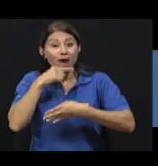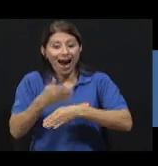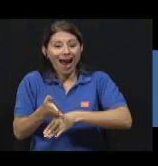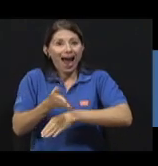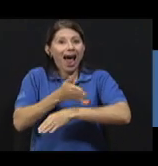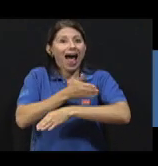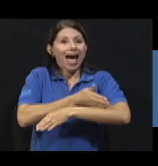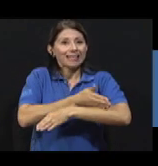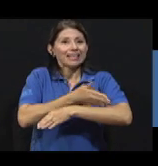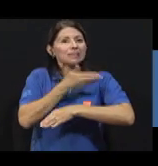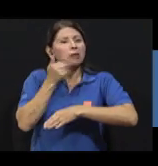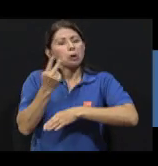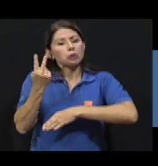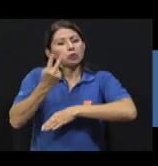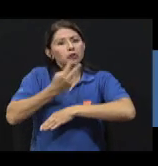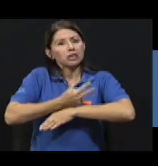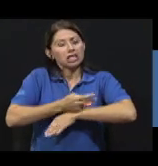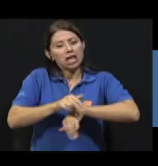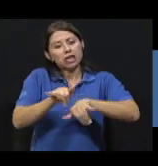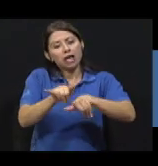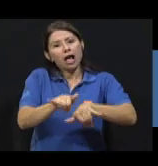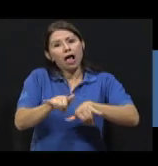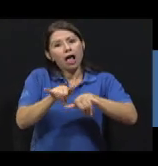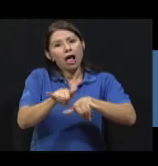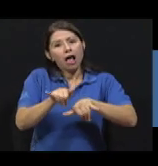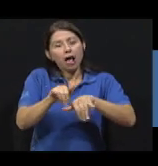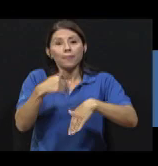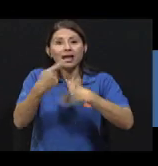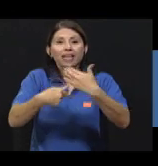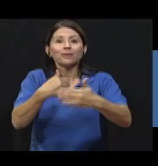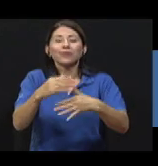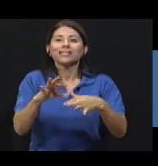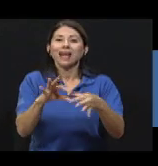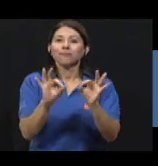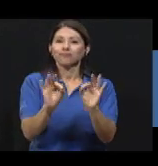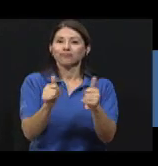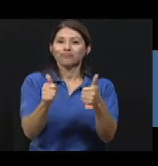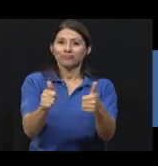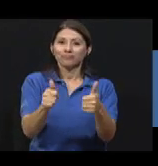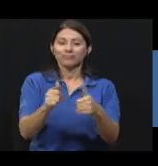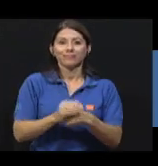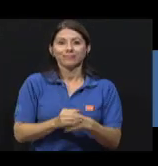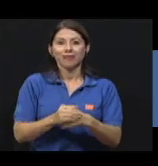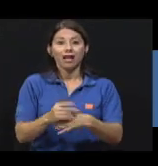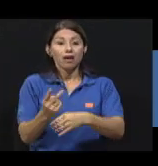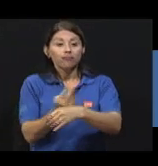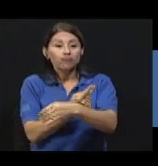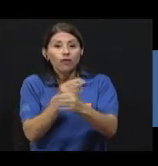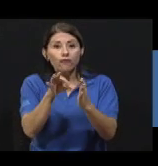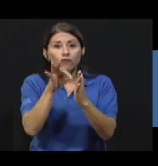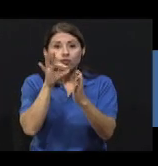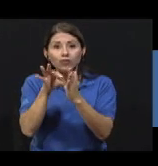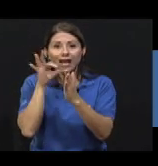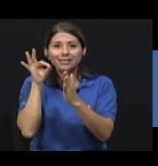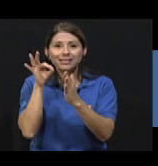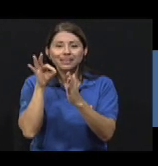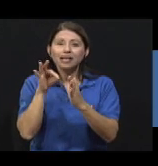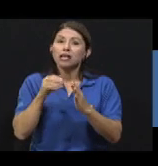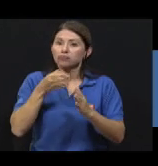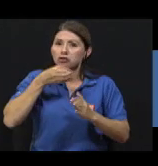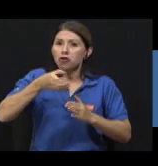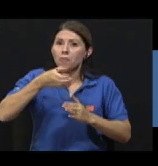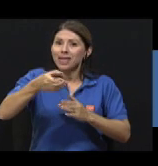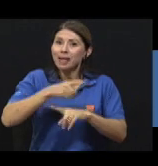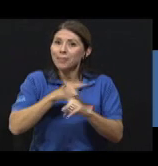en el refrigerador por un par de días para que resulte más tierna. Legumbres y frutas. Se recomienda siempre y cuando estén